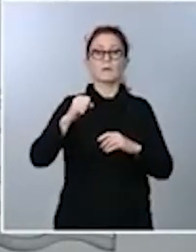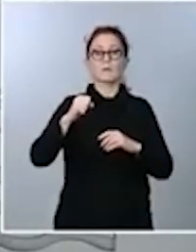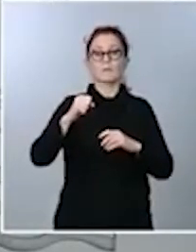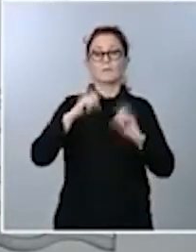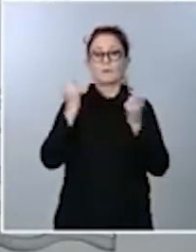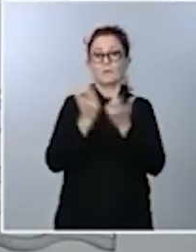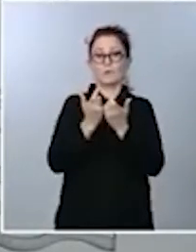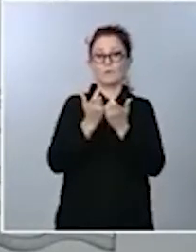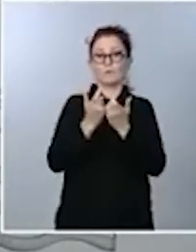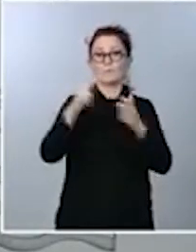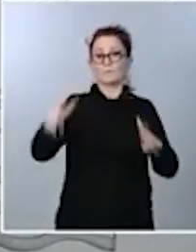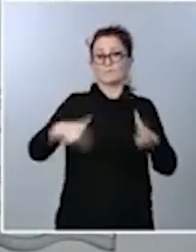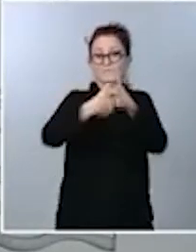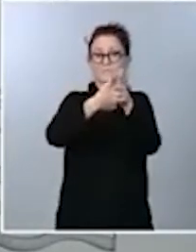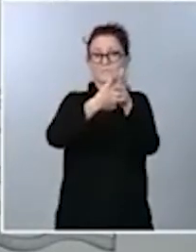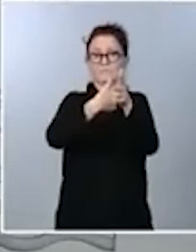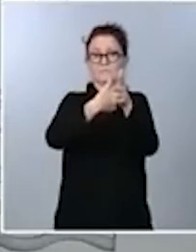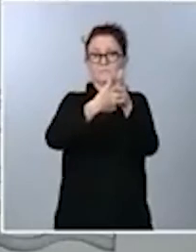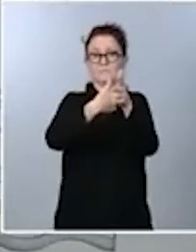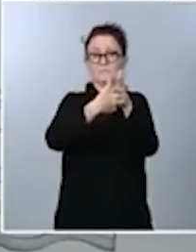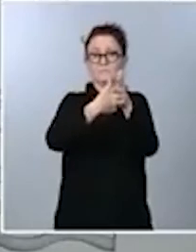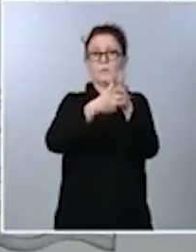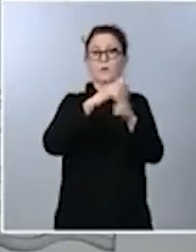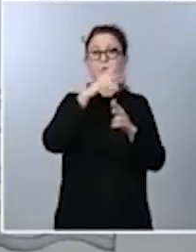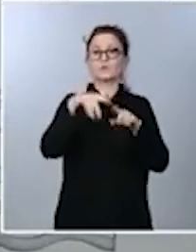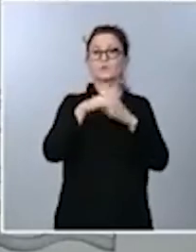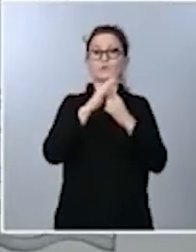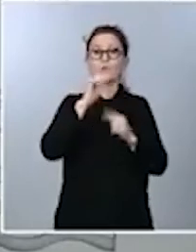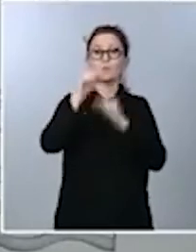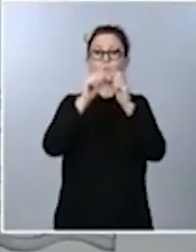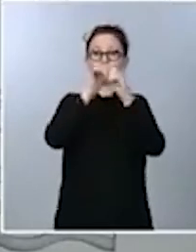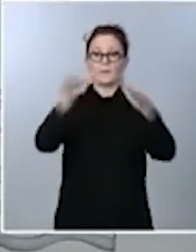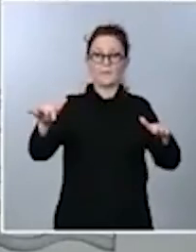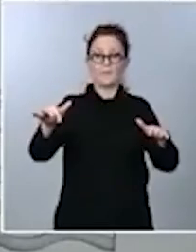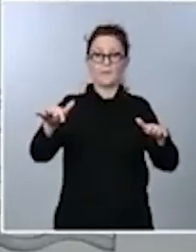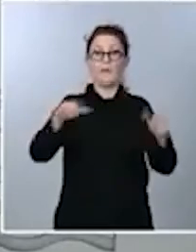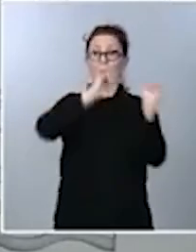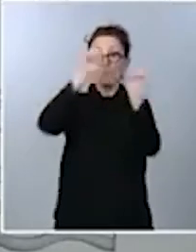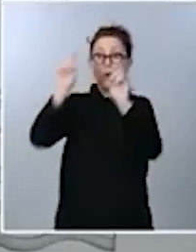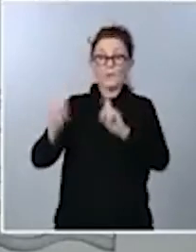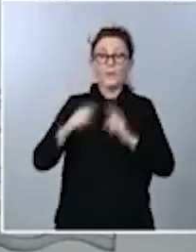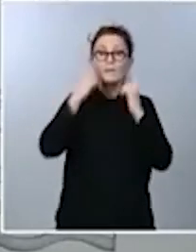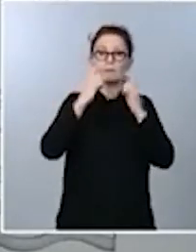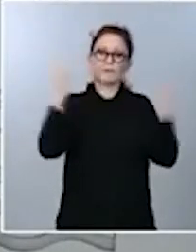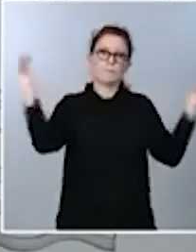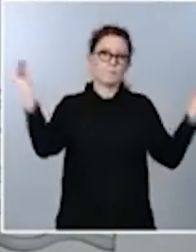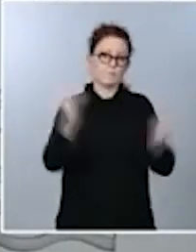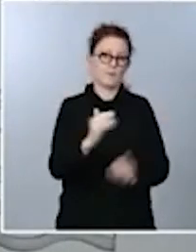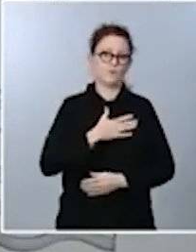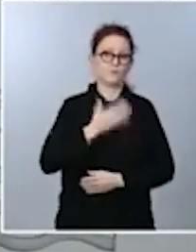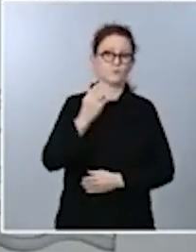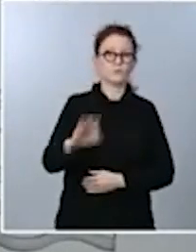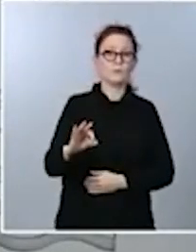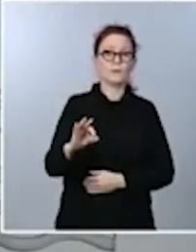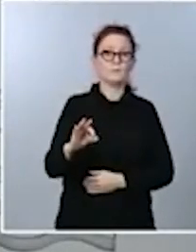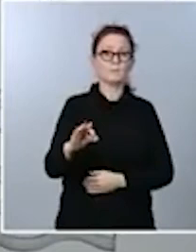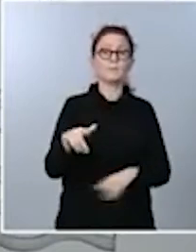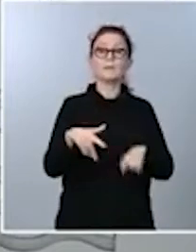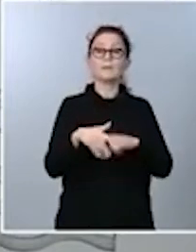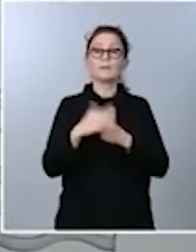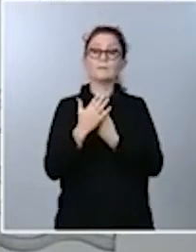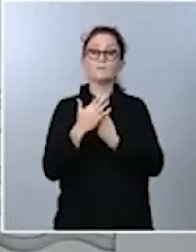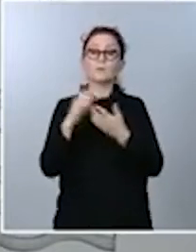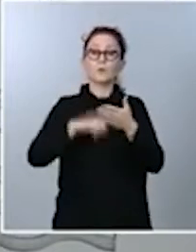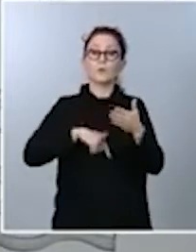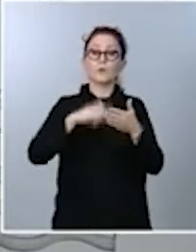pandemia y, por supuesto, para que la movilidad sea la menor posible. Respecto a la situación de los alquileres,